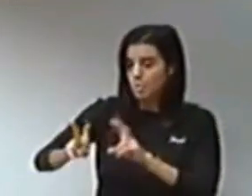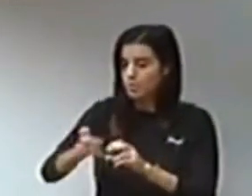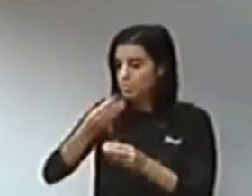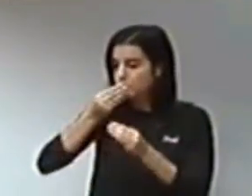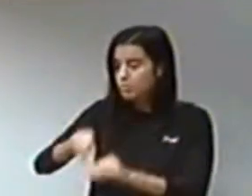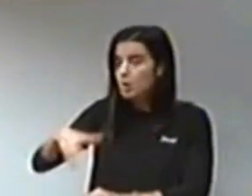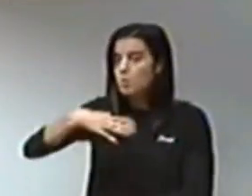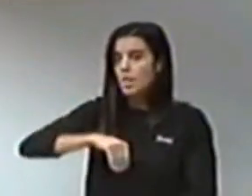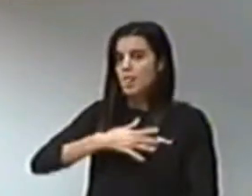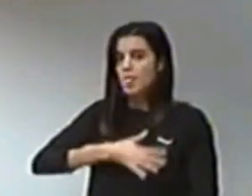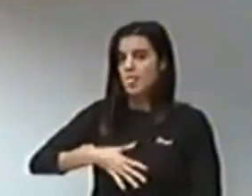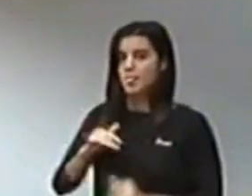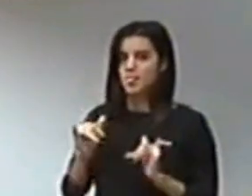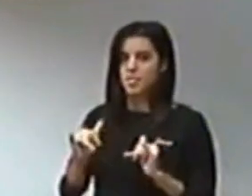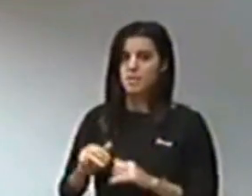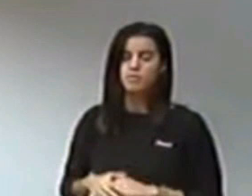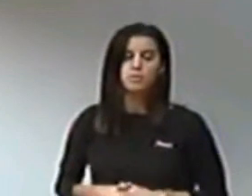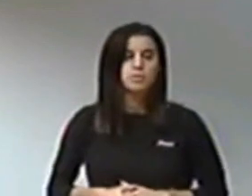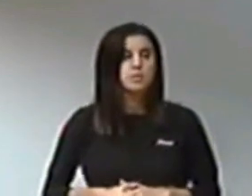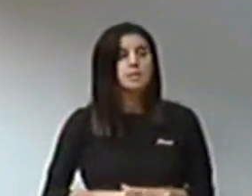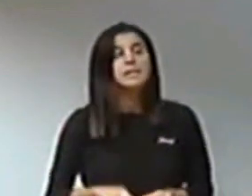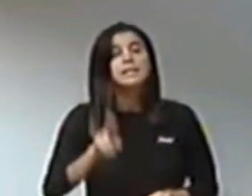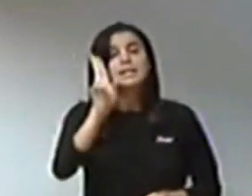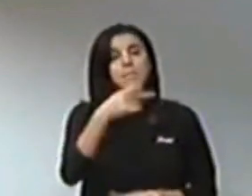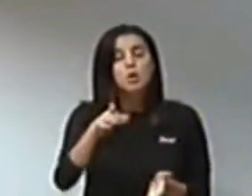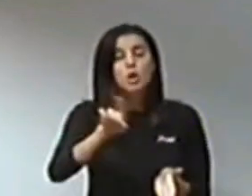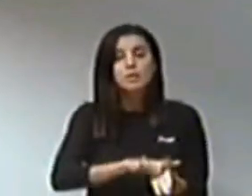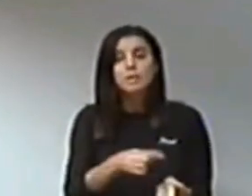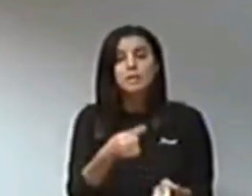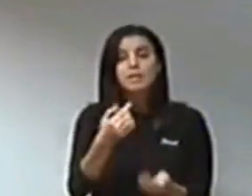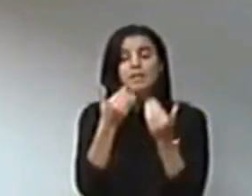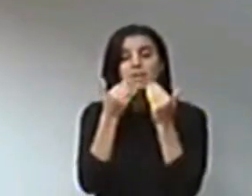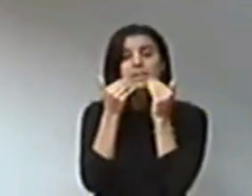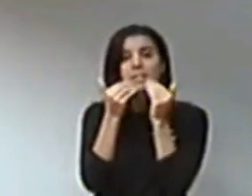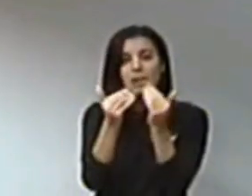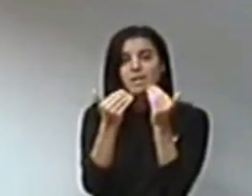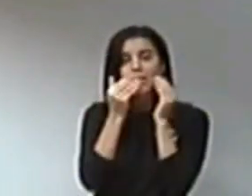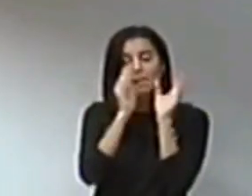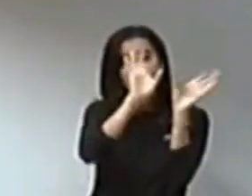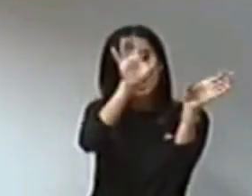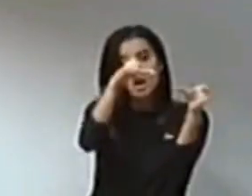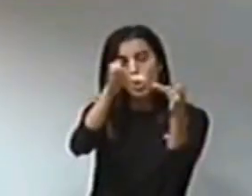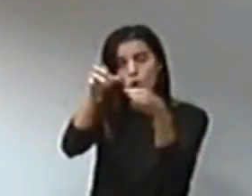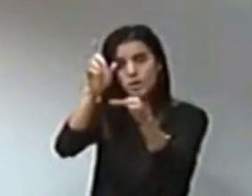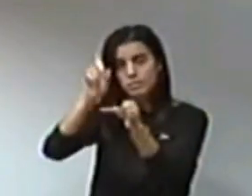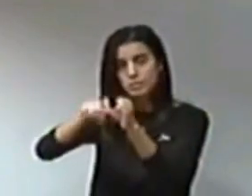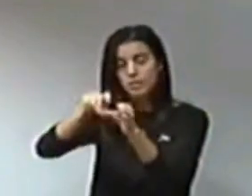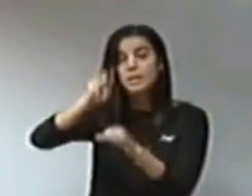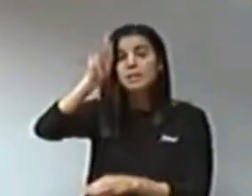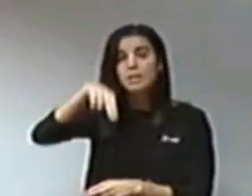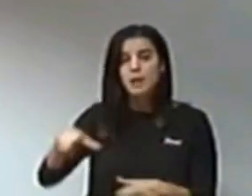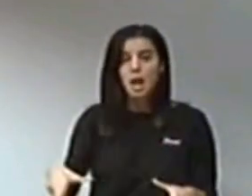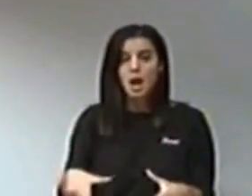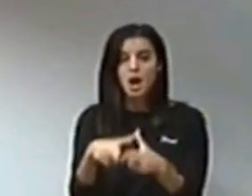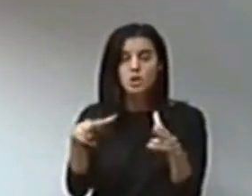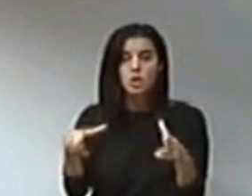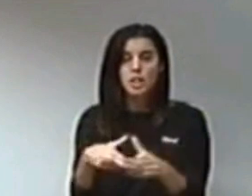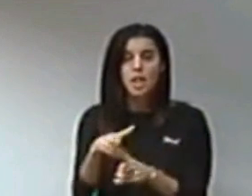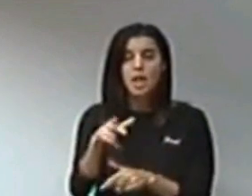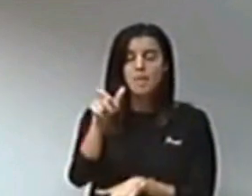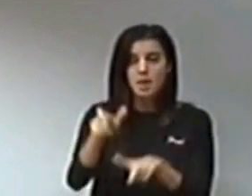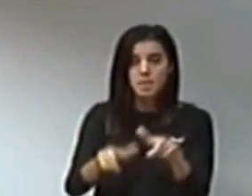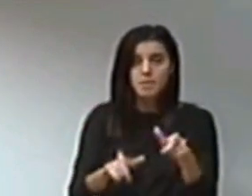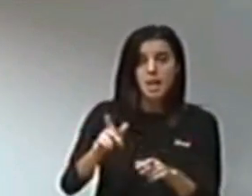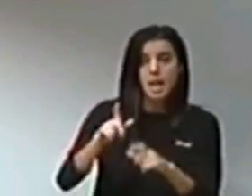finalizar agradeciendo a todos y cada uno de los colectivos que han participado, a la sociedad civil, a las